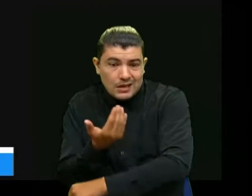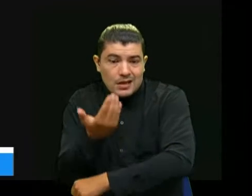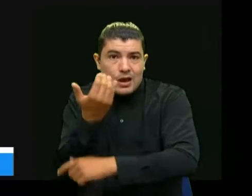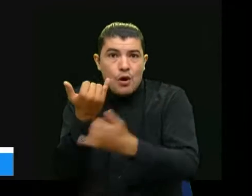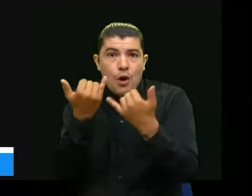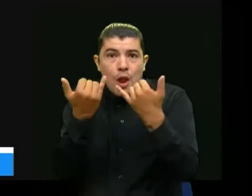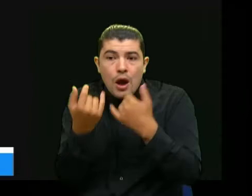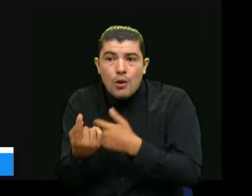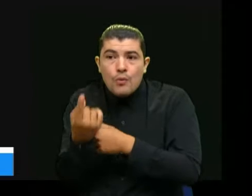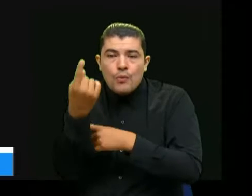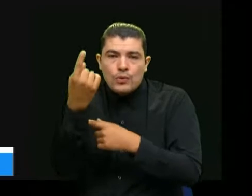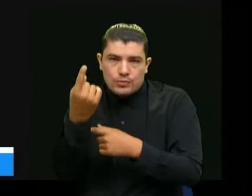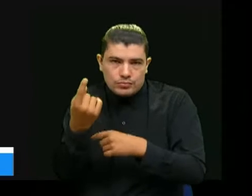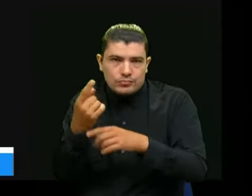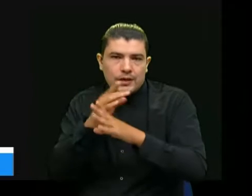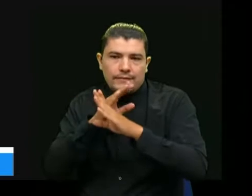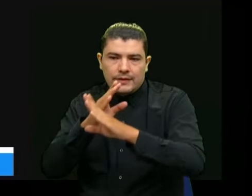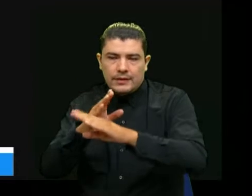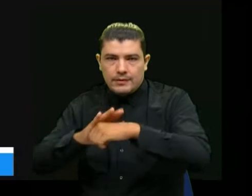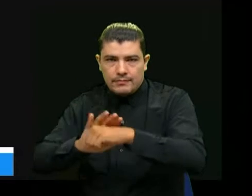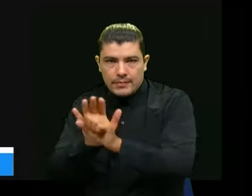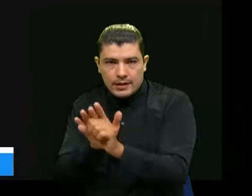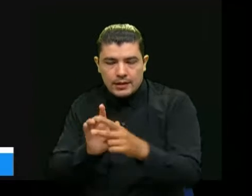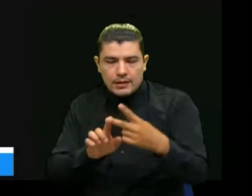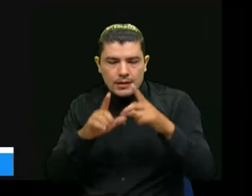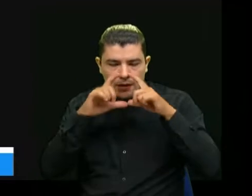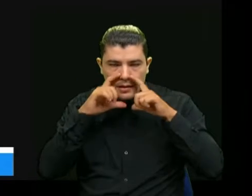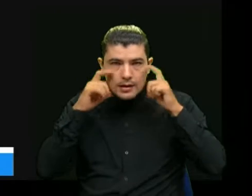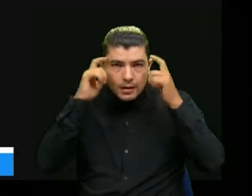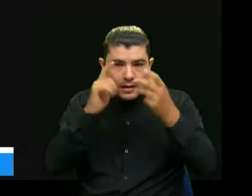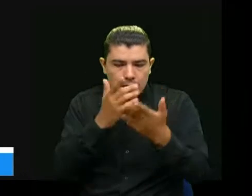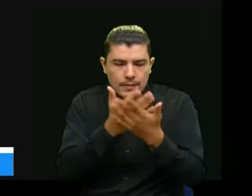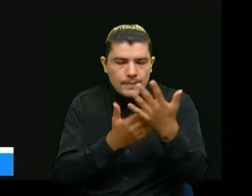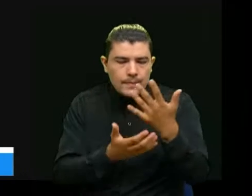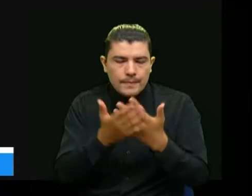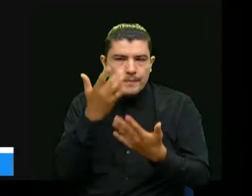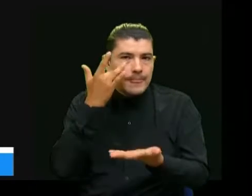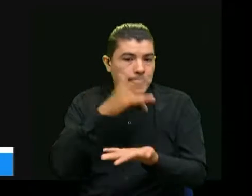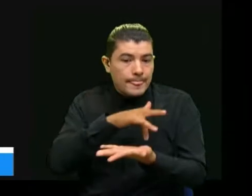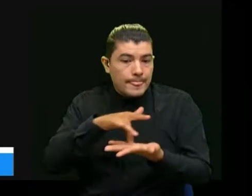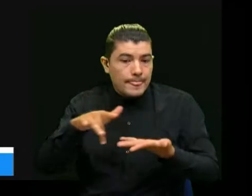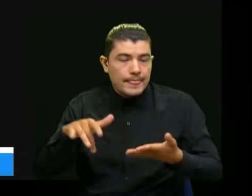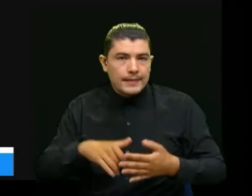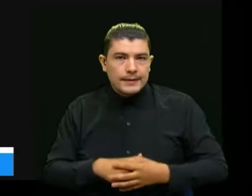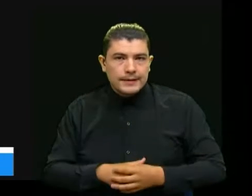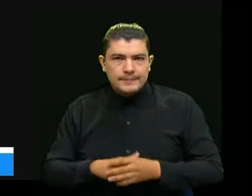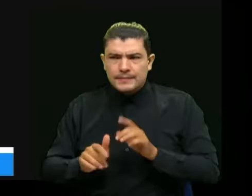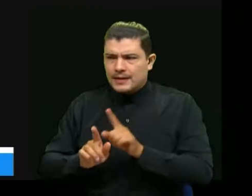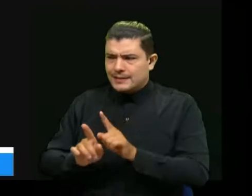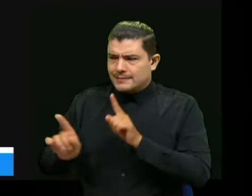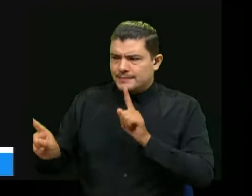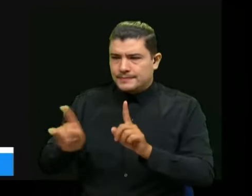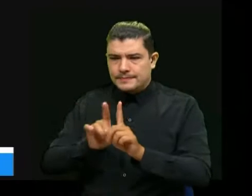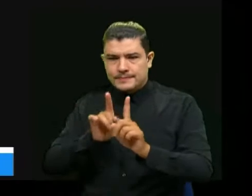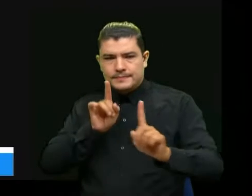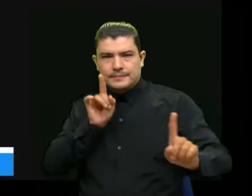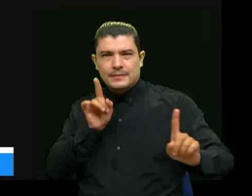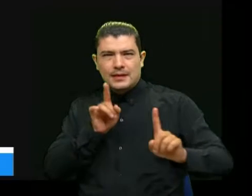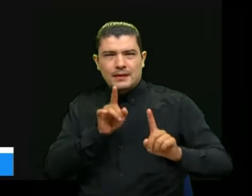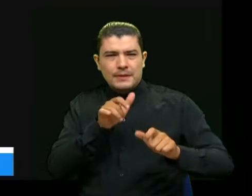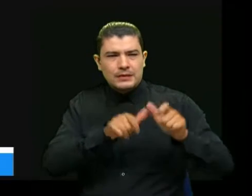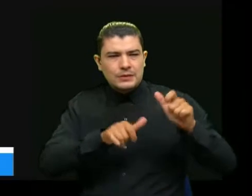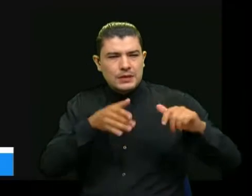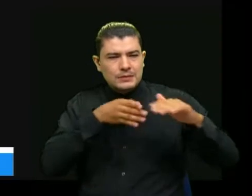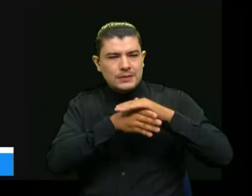hoy el tapabocas, las manos limpias y la vacunación ya el distanciamiento y los aforos pues pasaron a un segundo